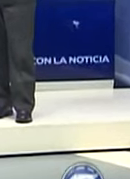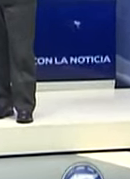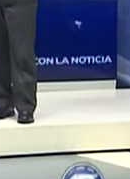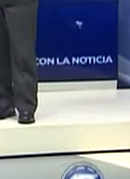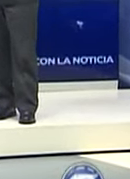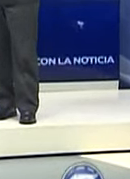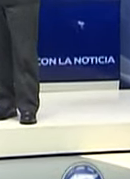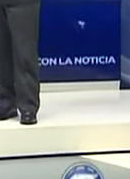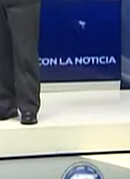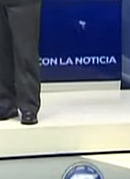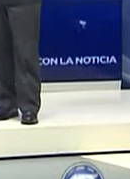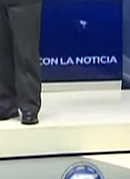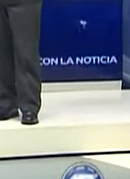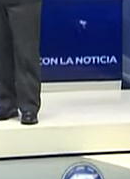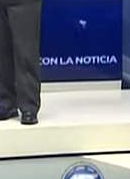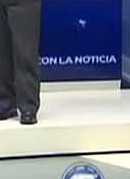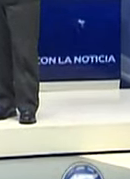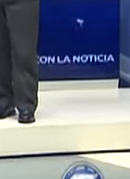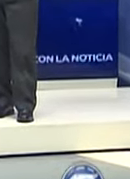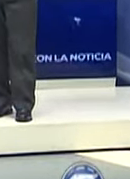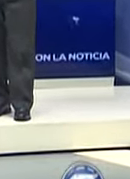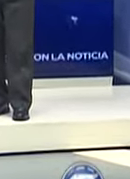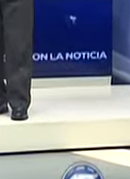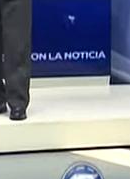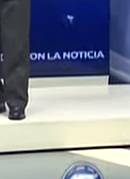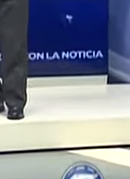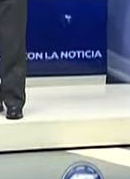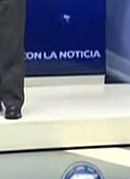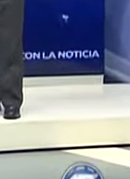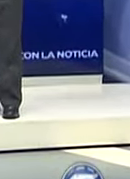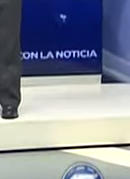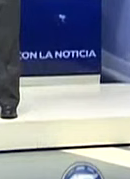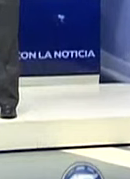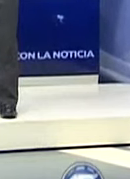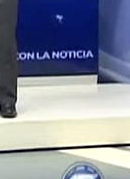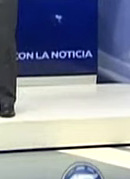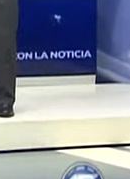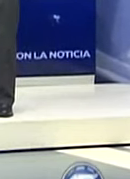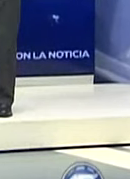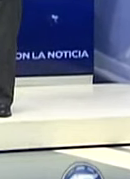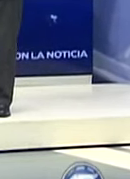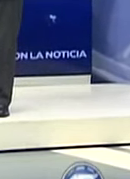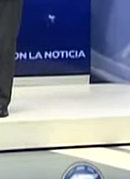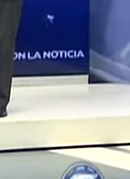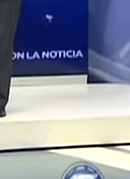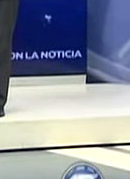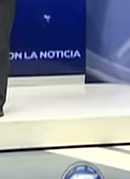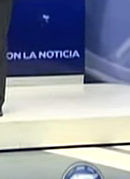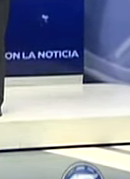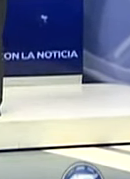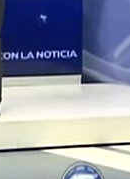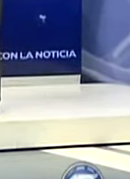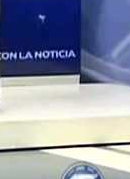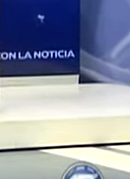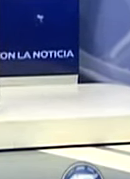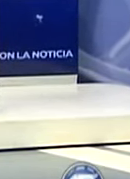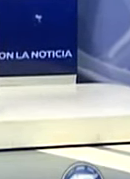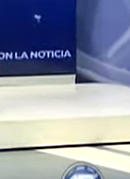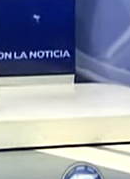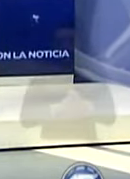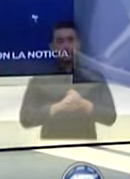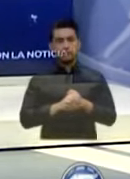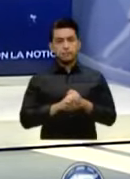deportes Luis, muy buenas noches María René, muy buenas noches Disfrutando de un fin de semana, de un clima espectacular Que esperamos haya sido muy